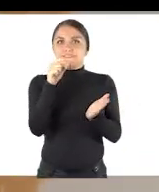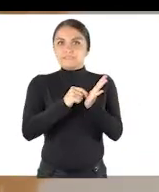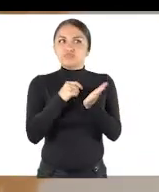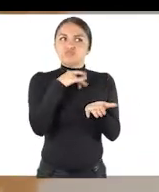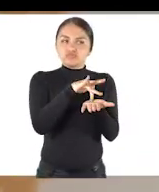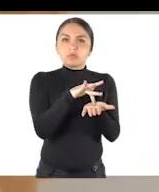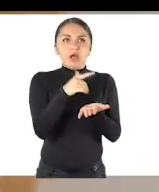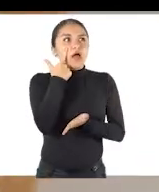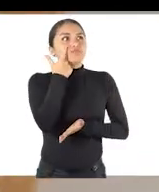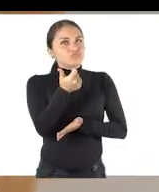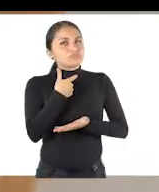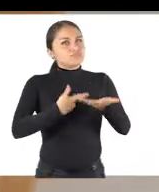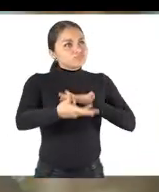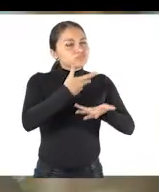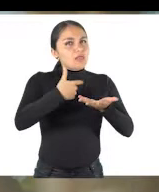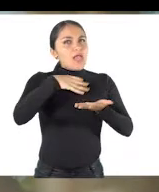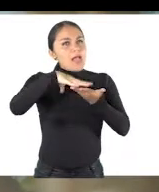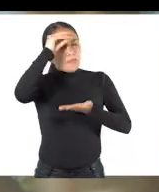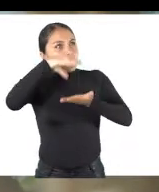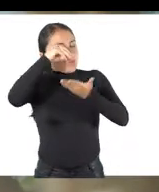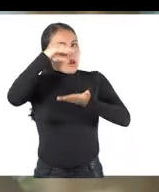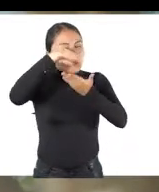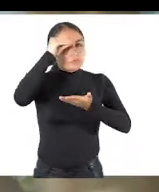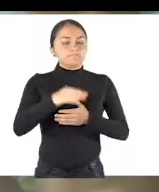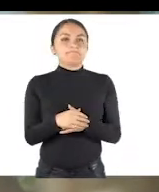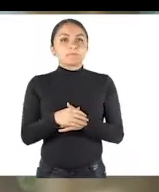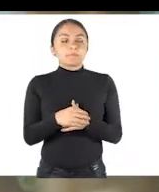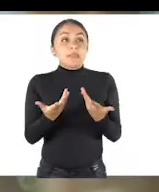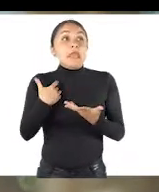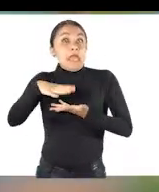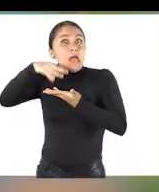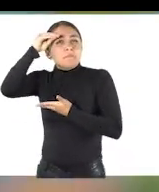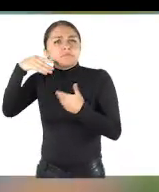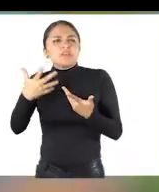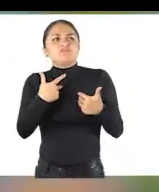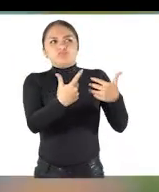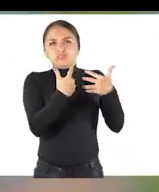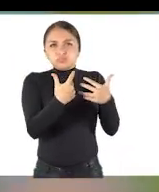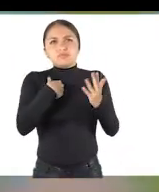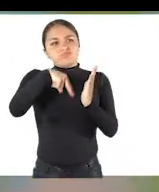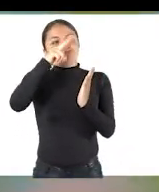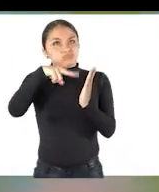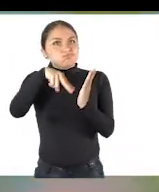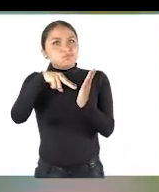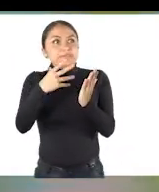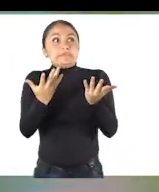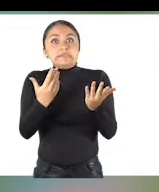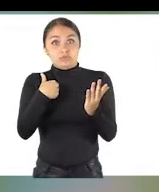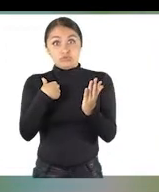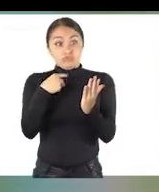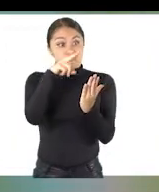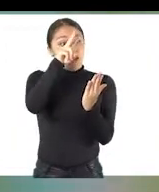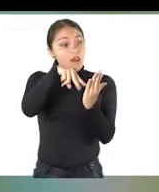y aprendí cosas que no sabía. Lo que aprendí es que me enseñaron un poco más de la lectura porque al leer no